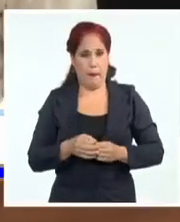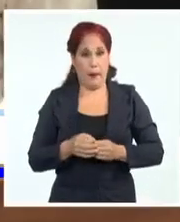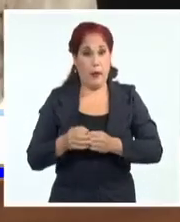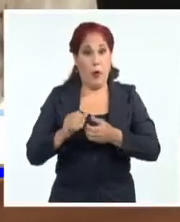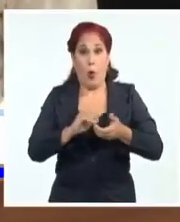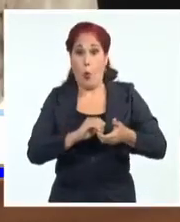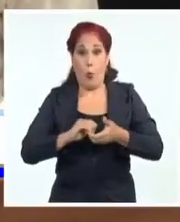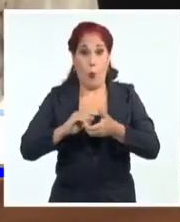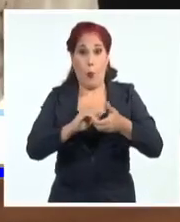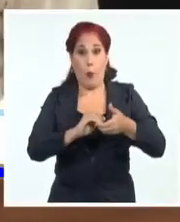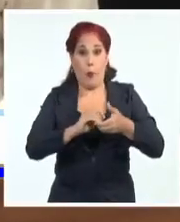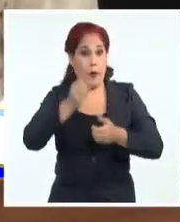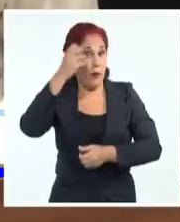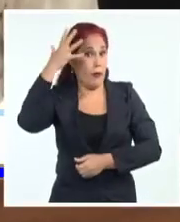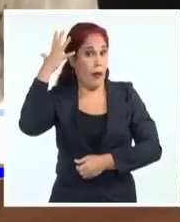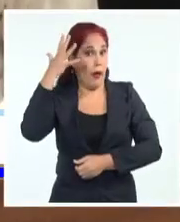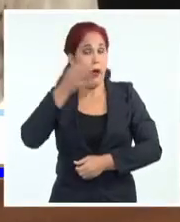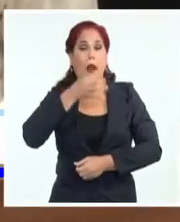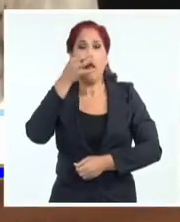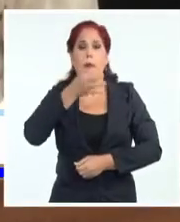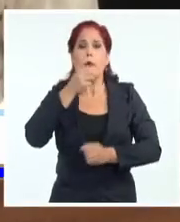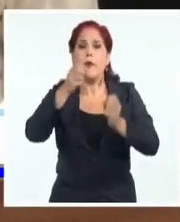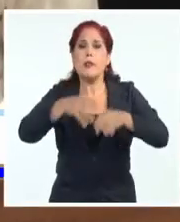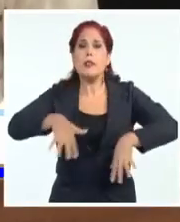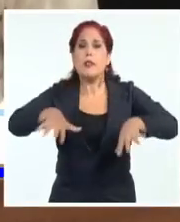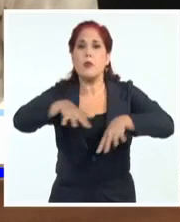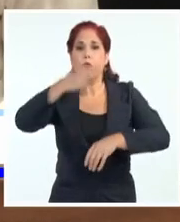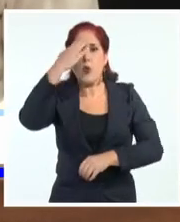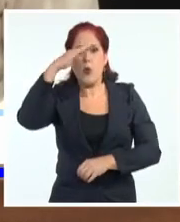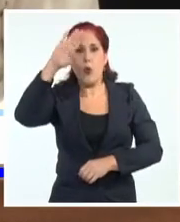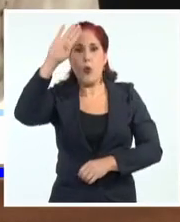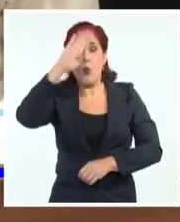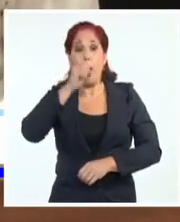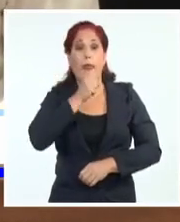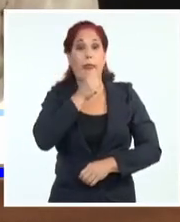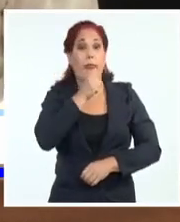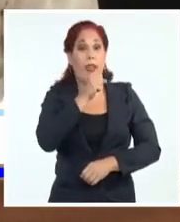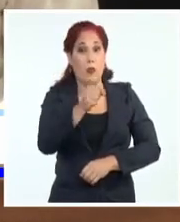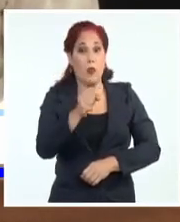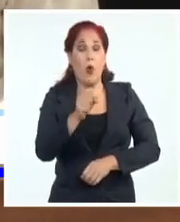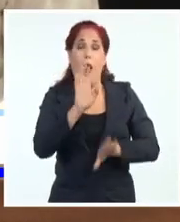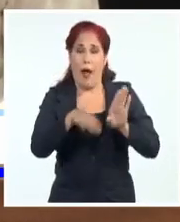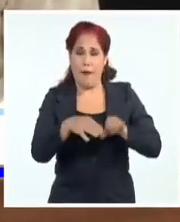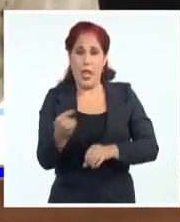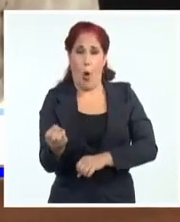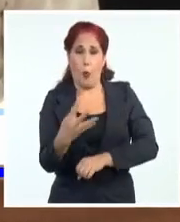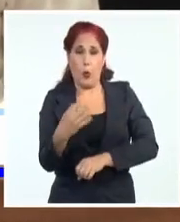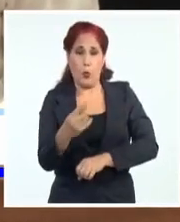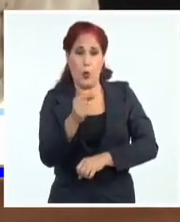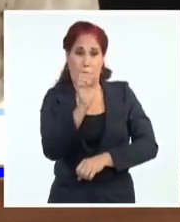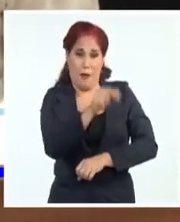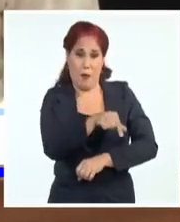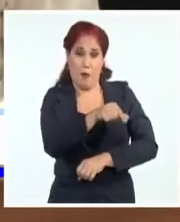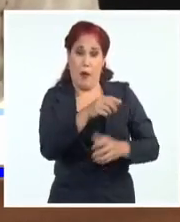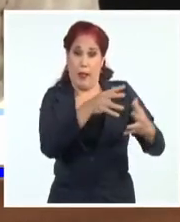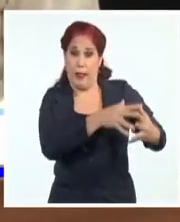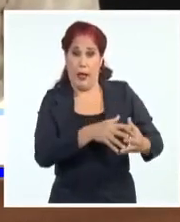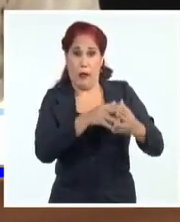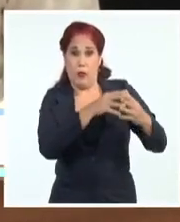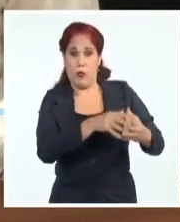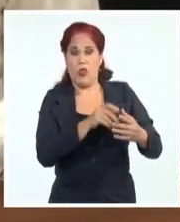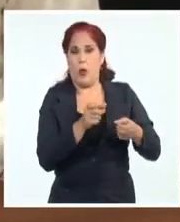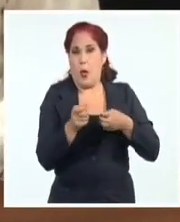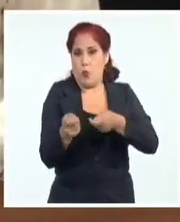Díaz Canel, por su parte, abordó la situación actual en Cuba al tiempo que denunció el oportunismo del gobierno de los Estados Unidos y su campaña de